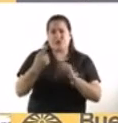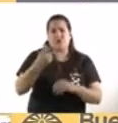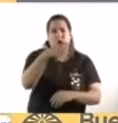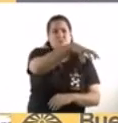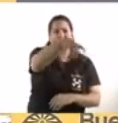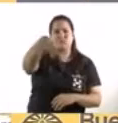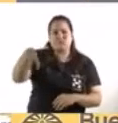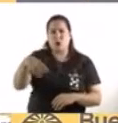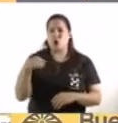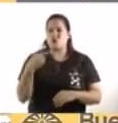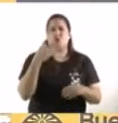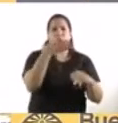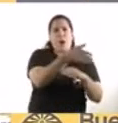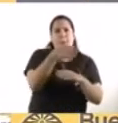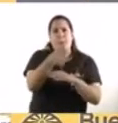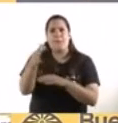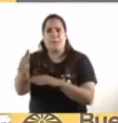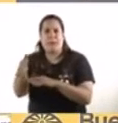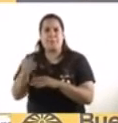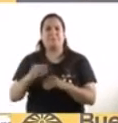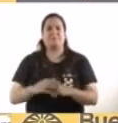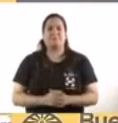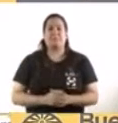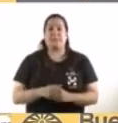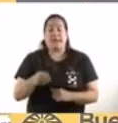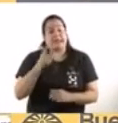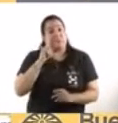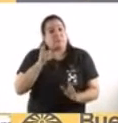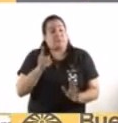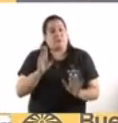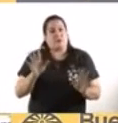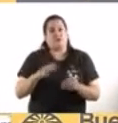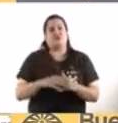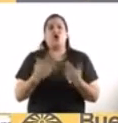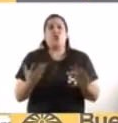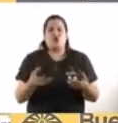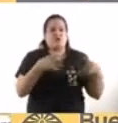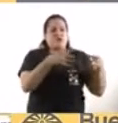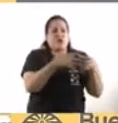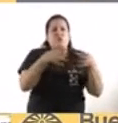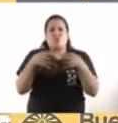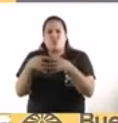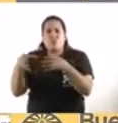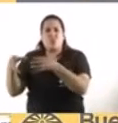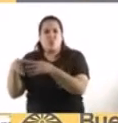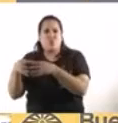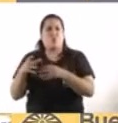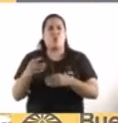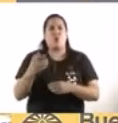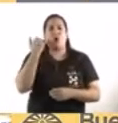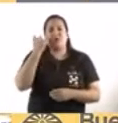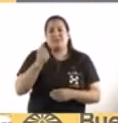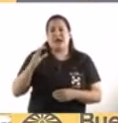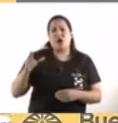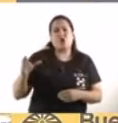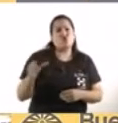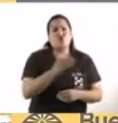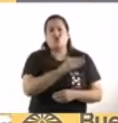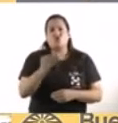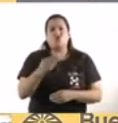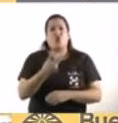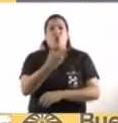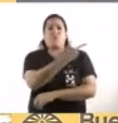De estos primeros, de estos grupos ya o vacunamos o tienen turno asignado todos los que estaban empadronados.